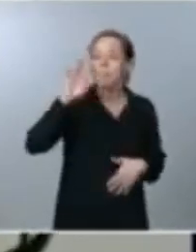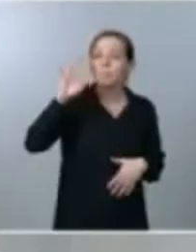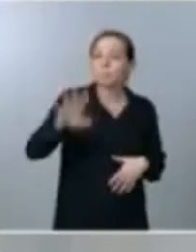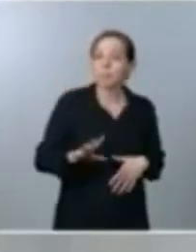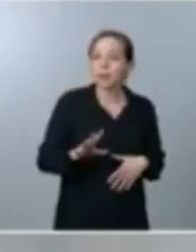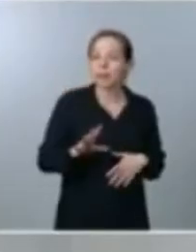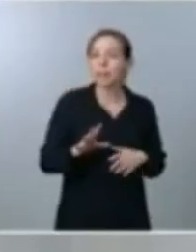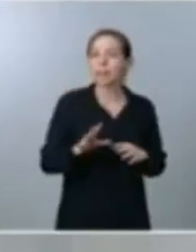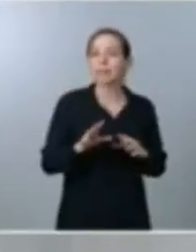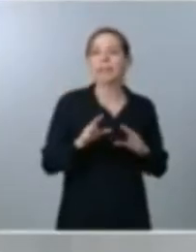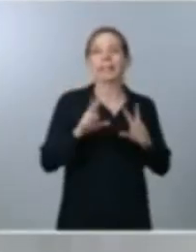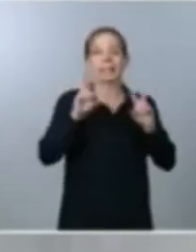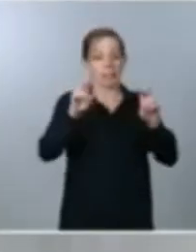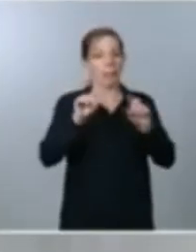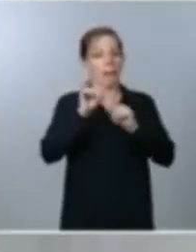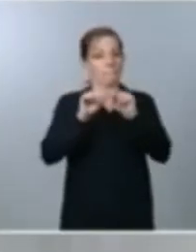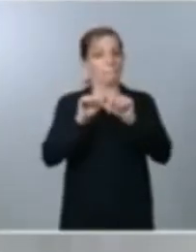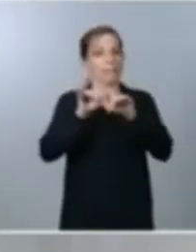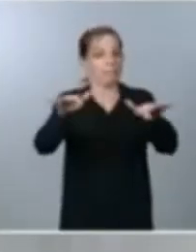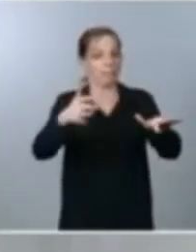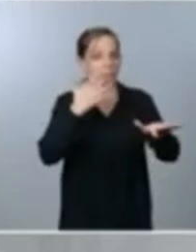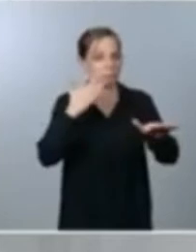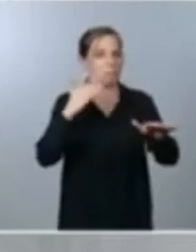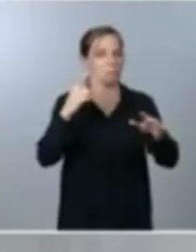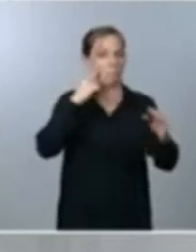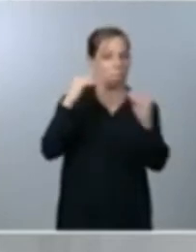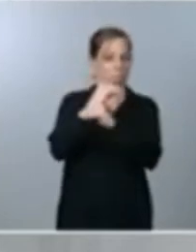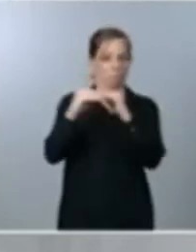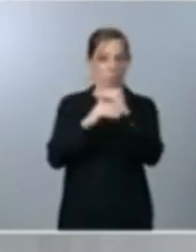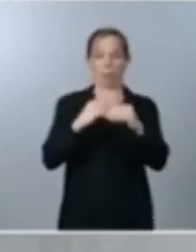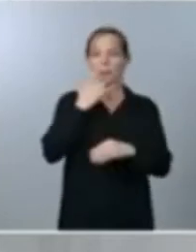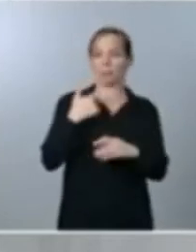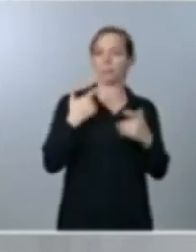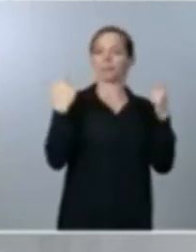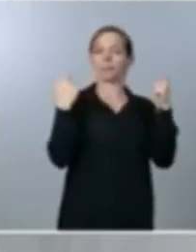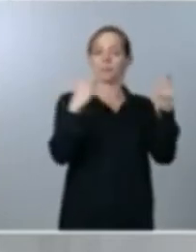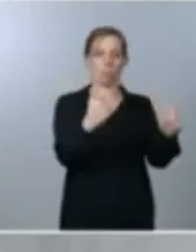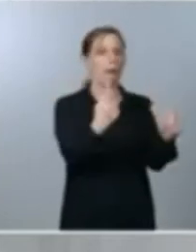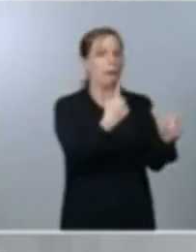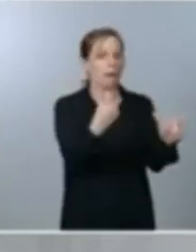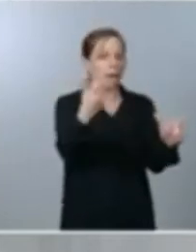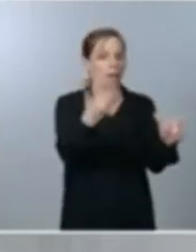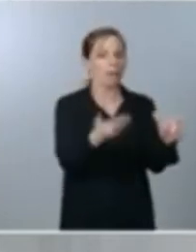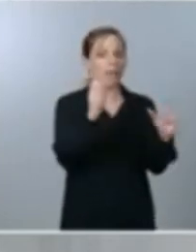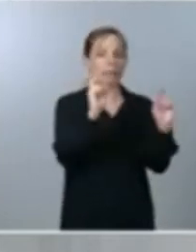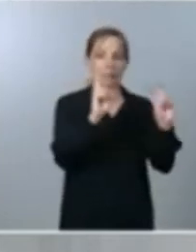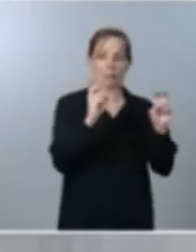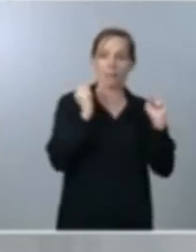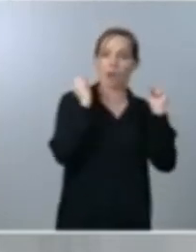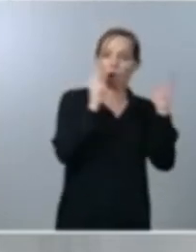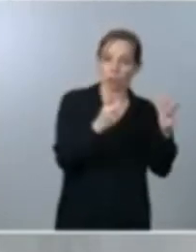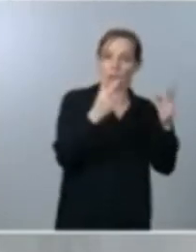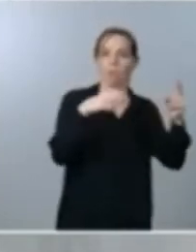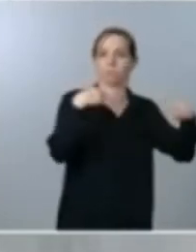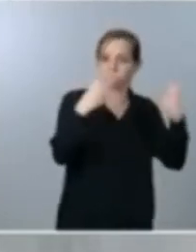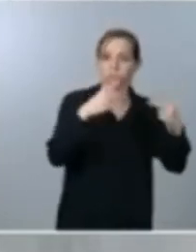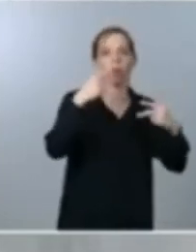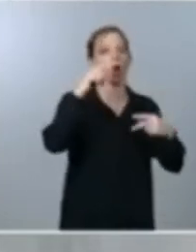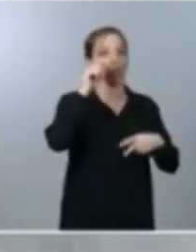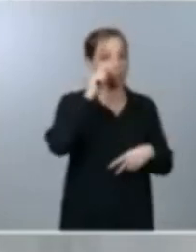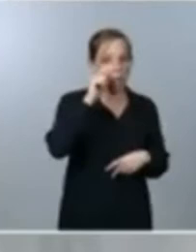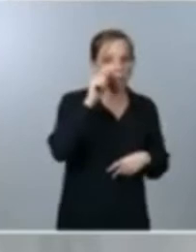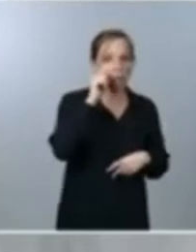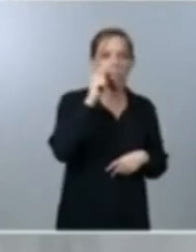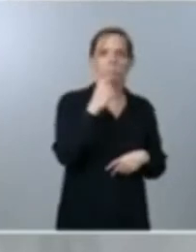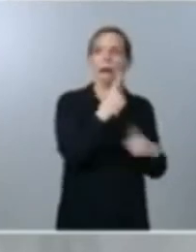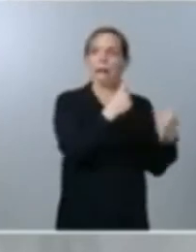la pandemia por ejemplo en las ayudas a un sector tan necesitado como es el de la hotelería la hostelería el turismo parece que se